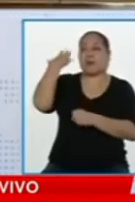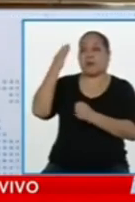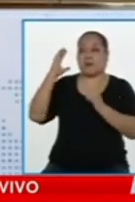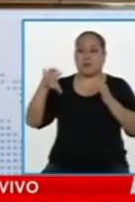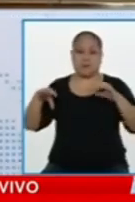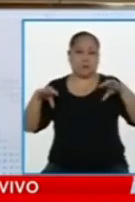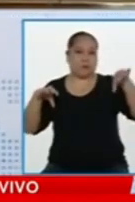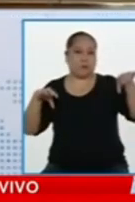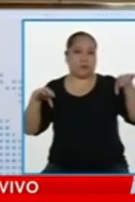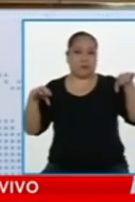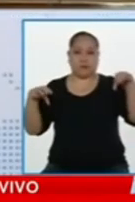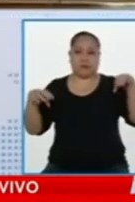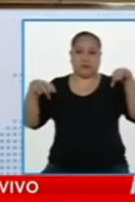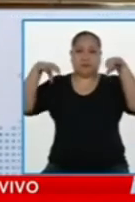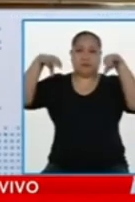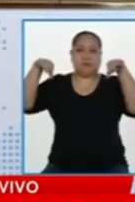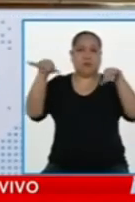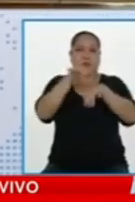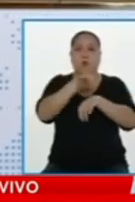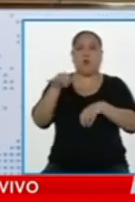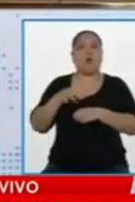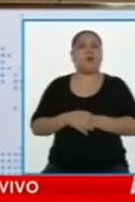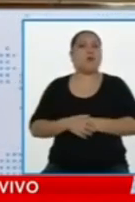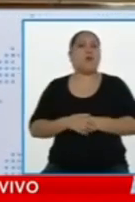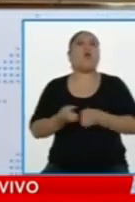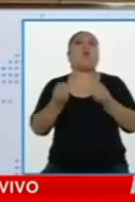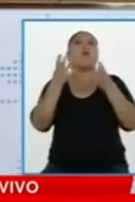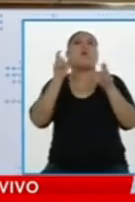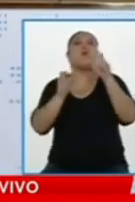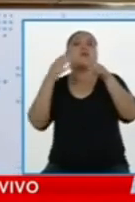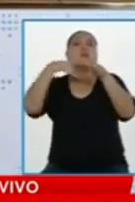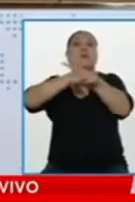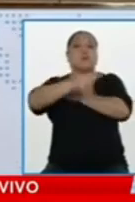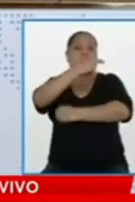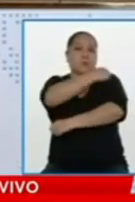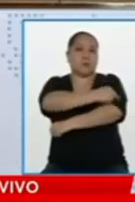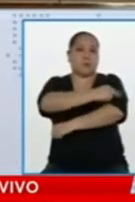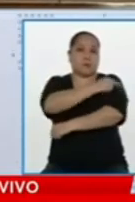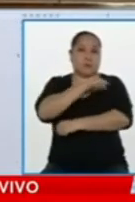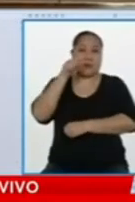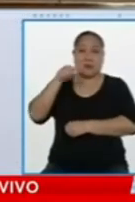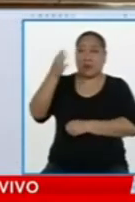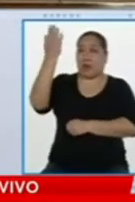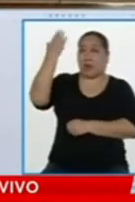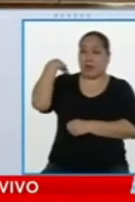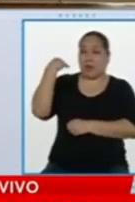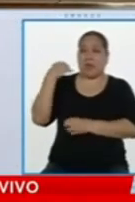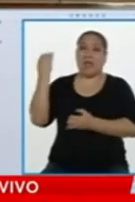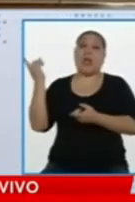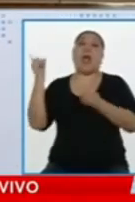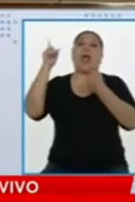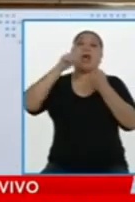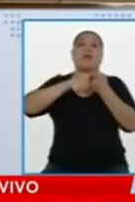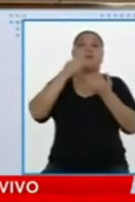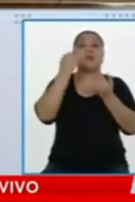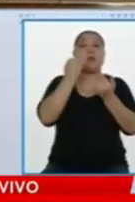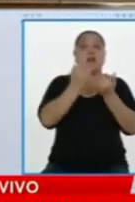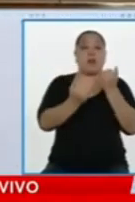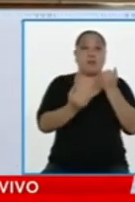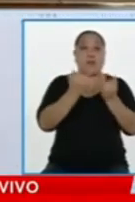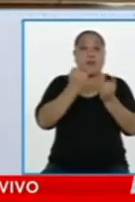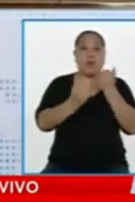las líneas del Estado a la CONFIEPLA. A la gran burguesía importadora,